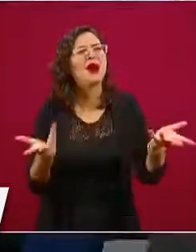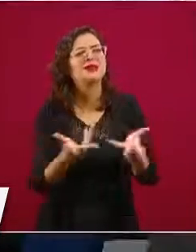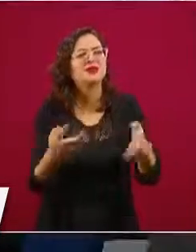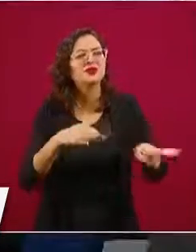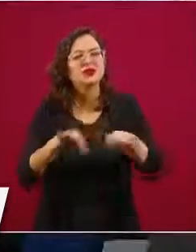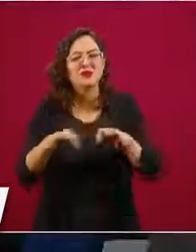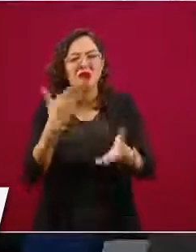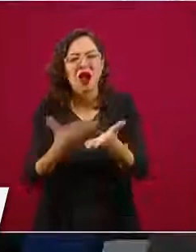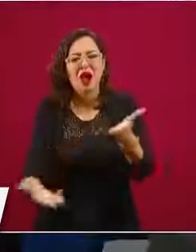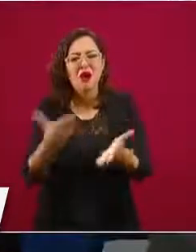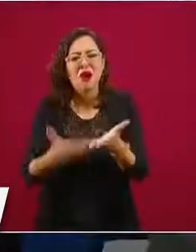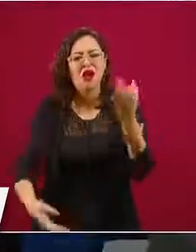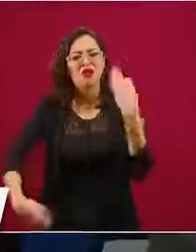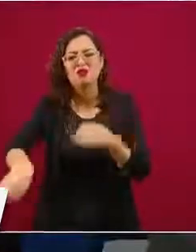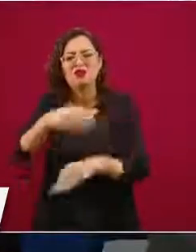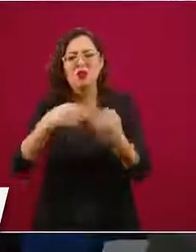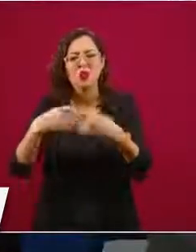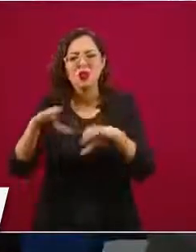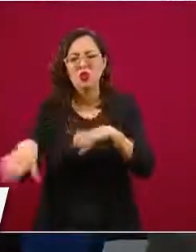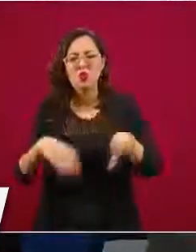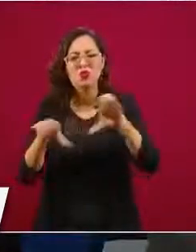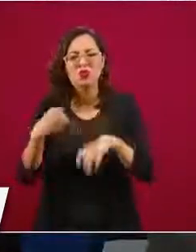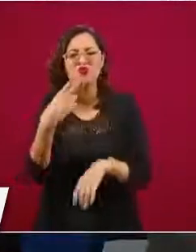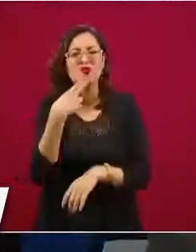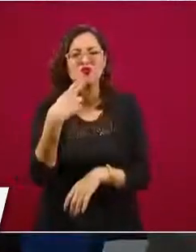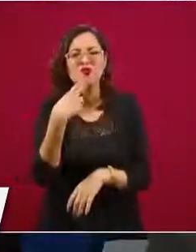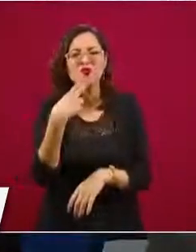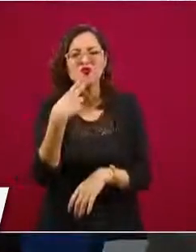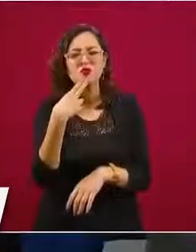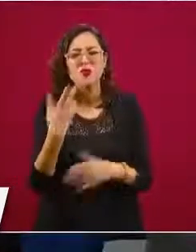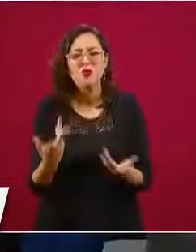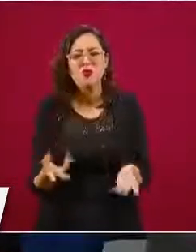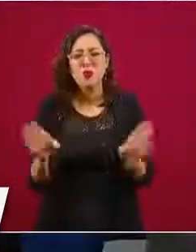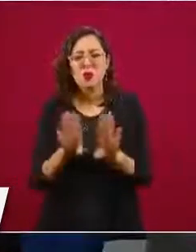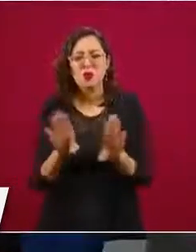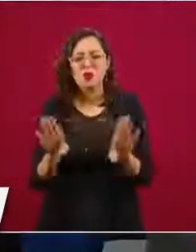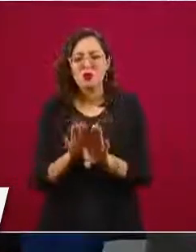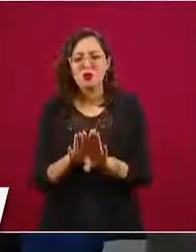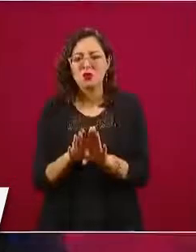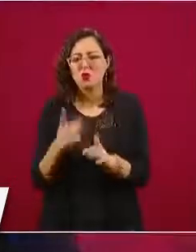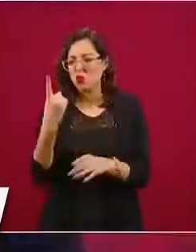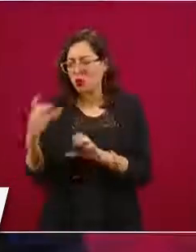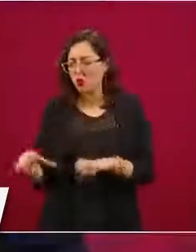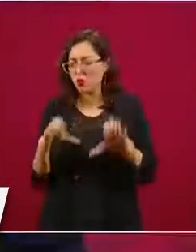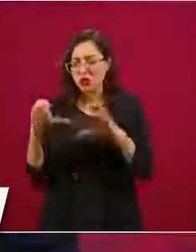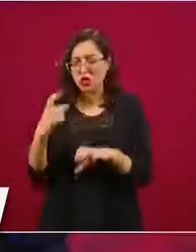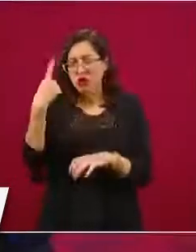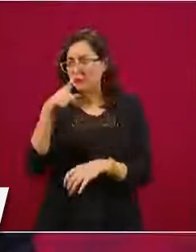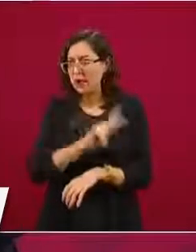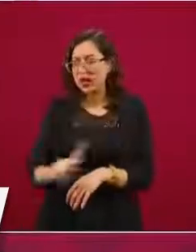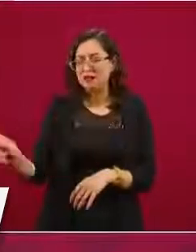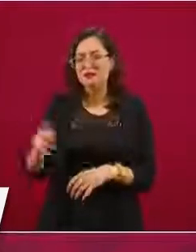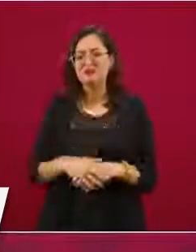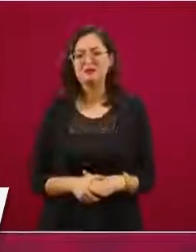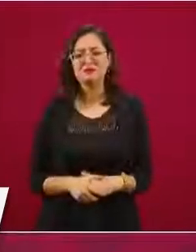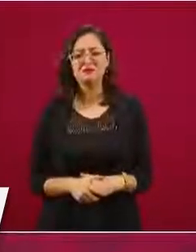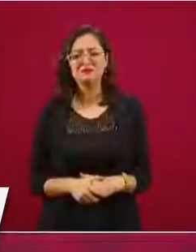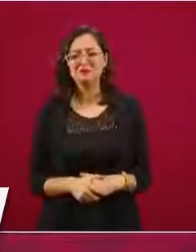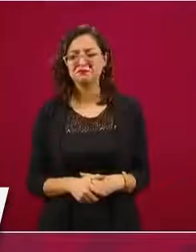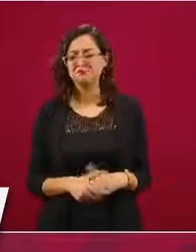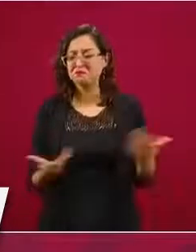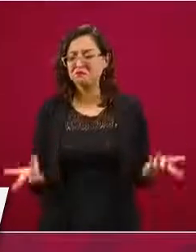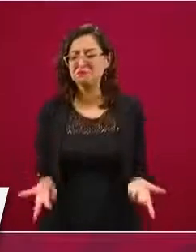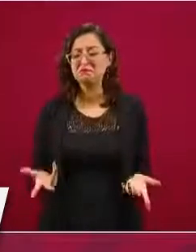en estos tiempos cuando todos utilizamos una computadora? Pues hay manera, hay forma de resolverlo,